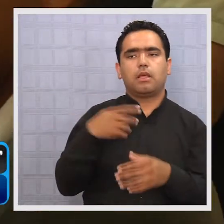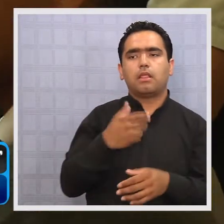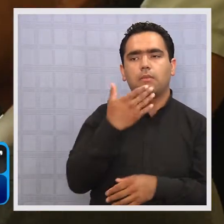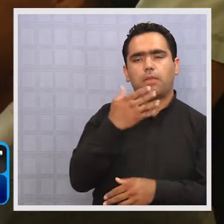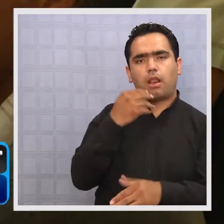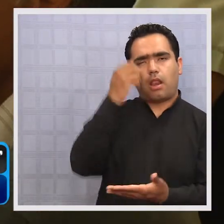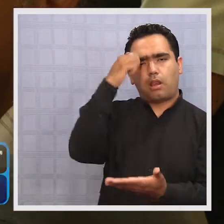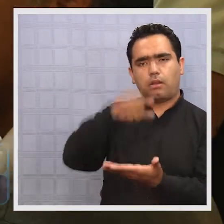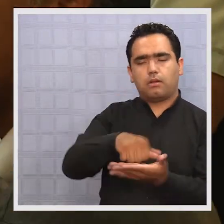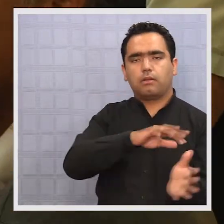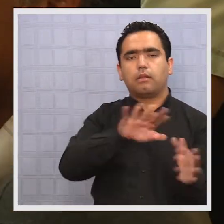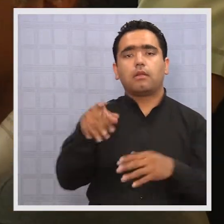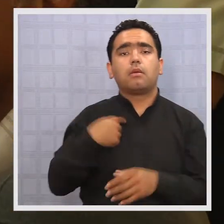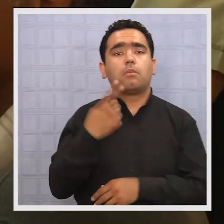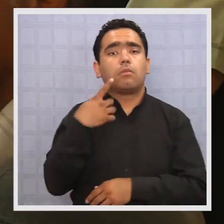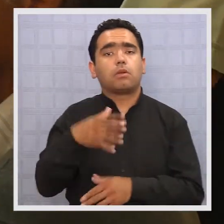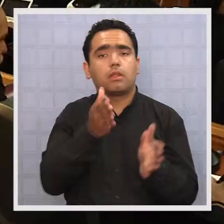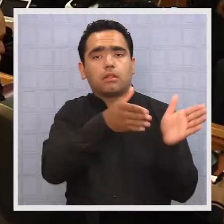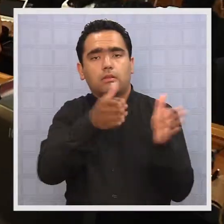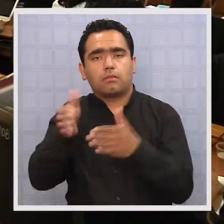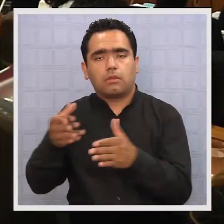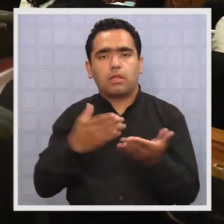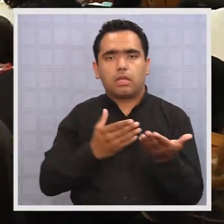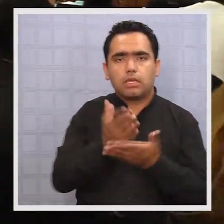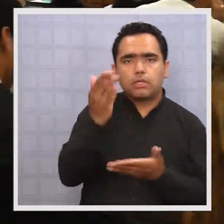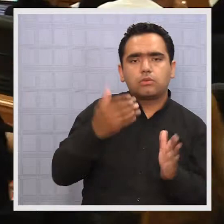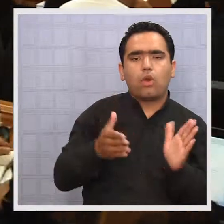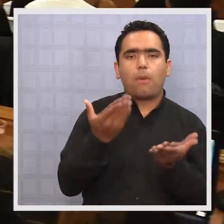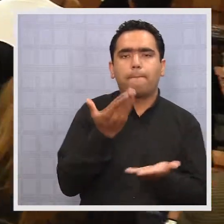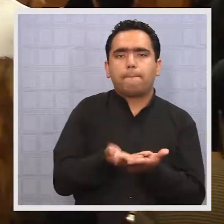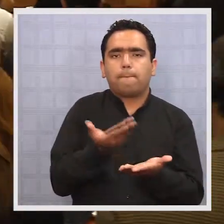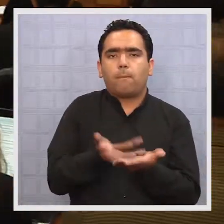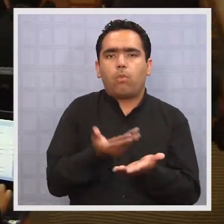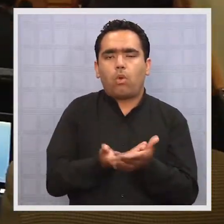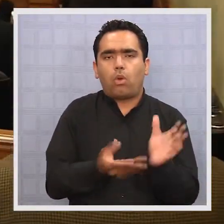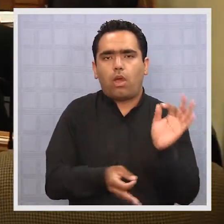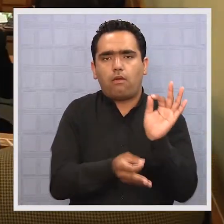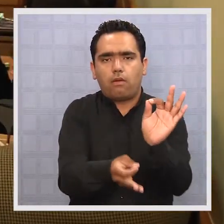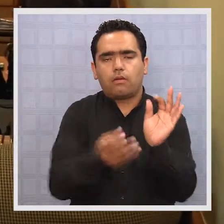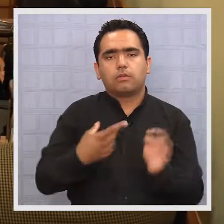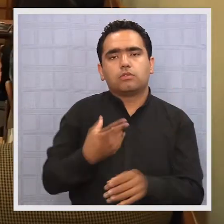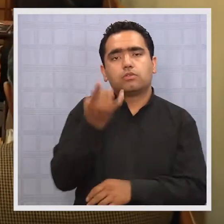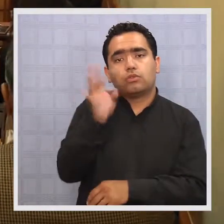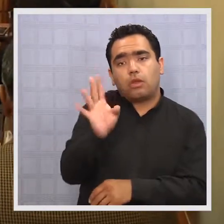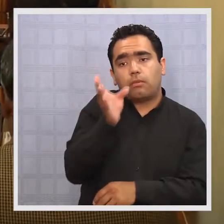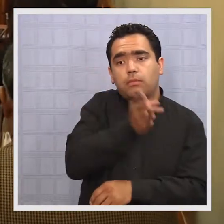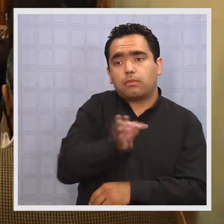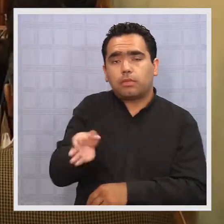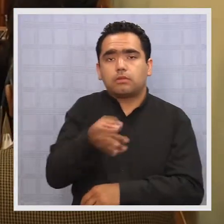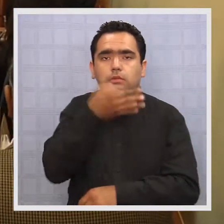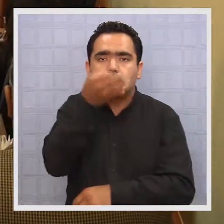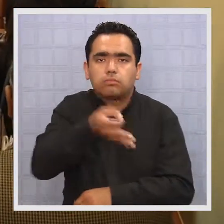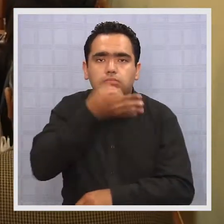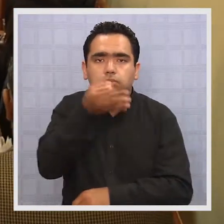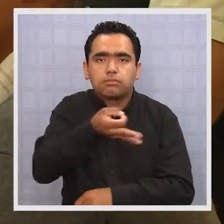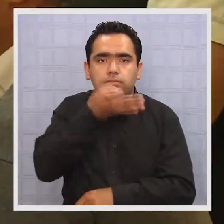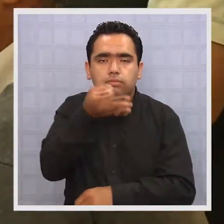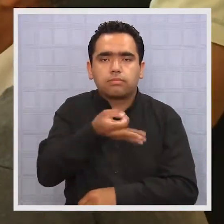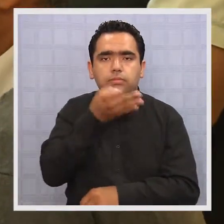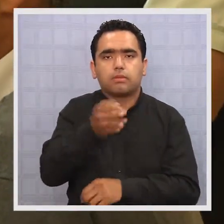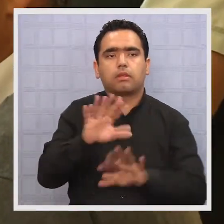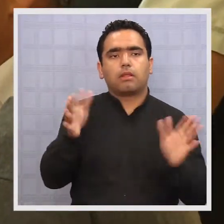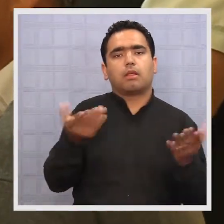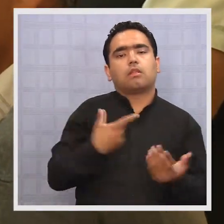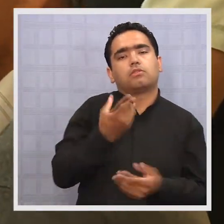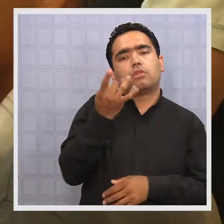estima que lo importante del proceso será el inicio de la etapa de prueba, toda vez que ahora los imputados solo entregan su particular punto de